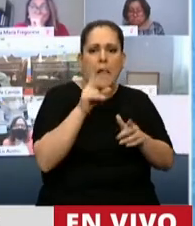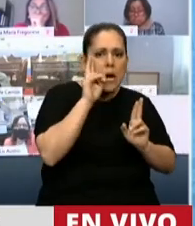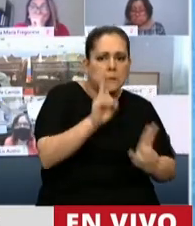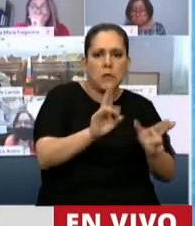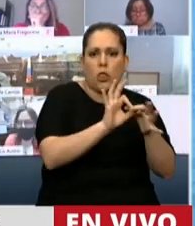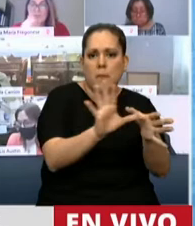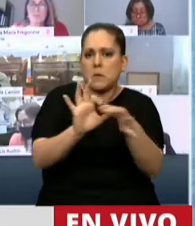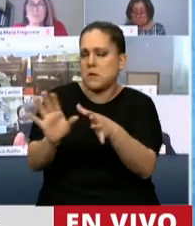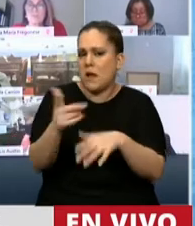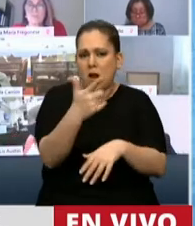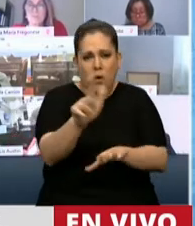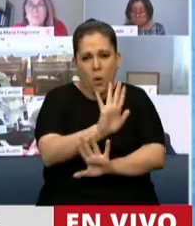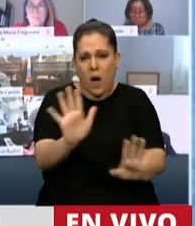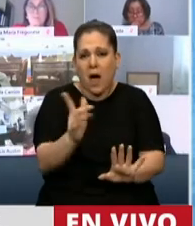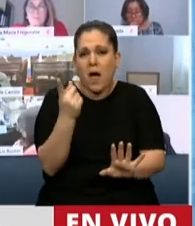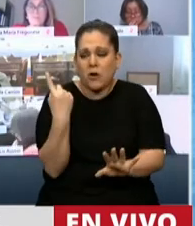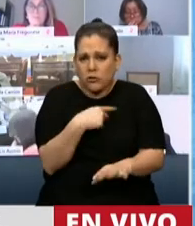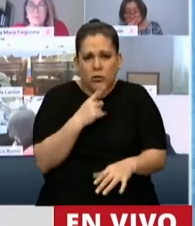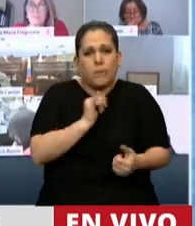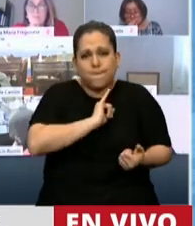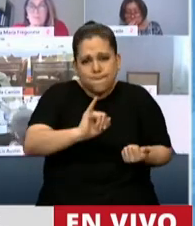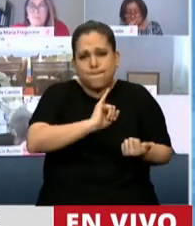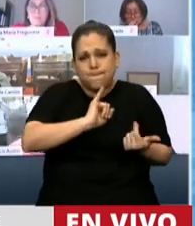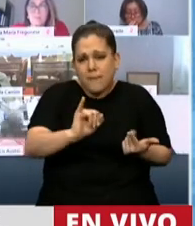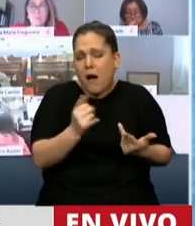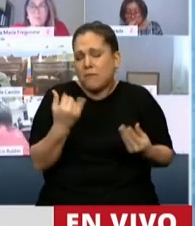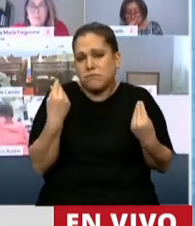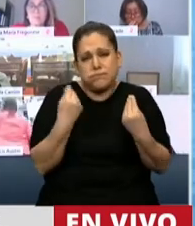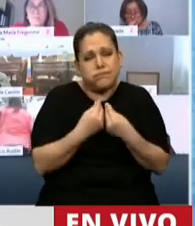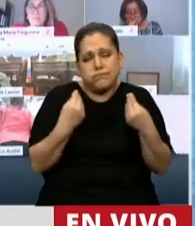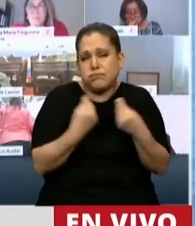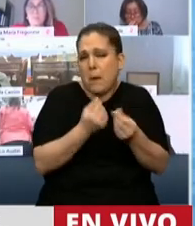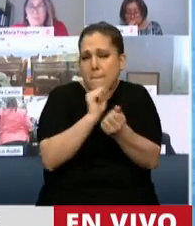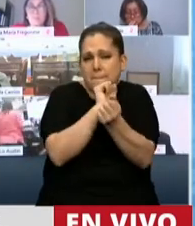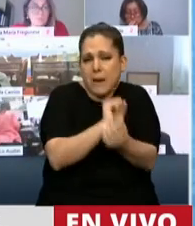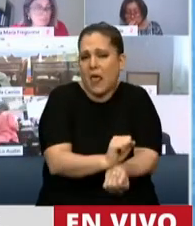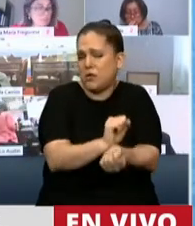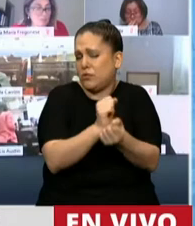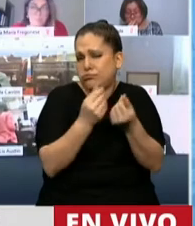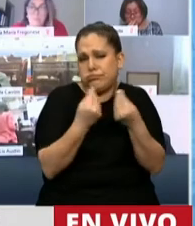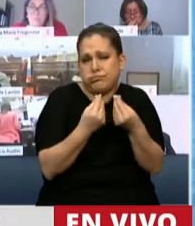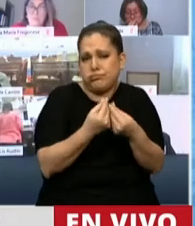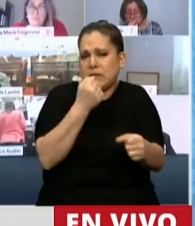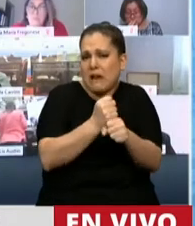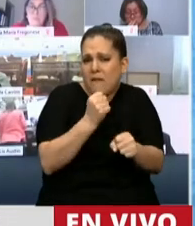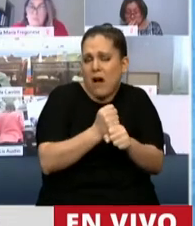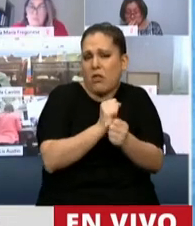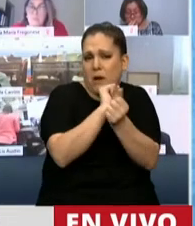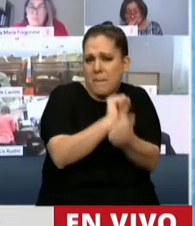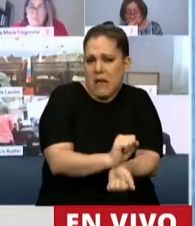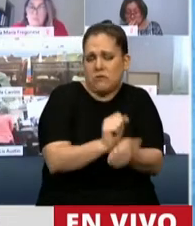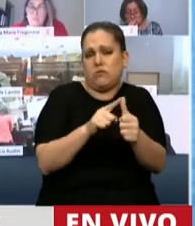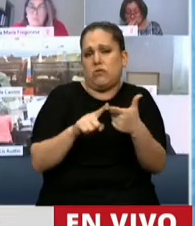Lo venimos denunciando y lo seguiremos haciendo. Hay centenares de presos de trabajadores, sectores